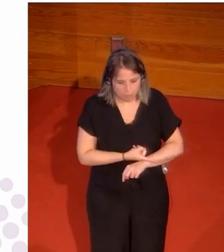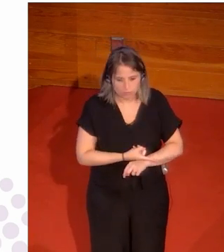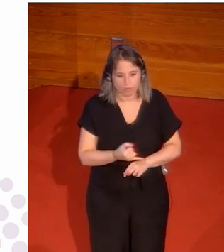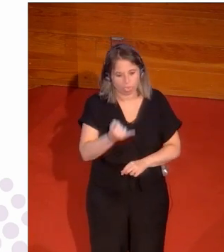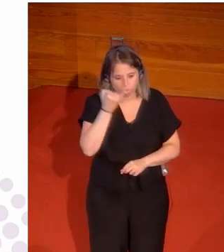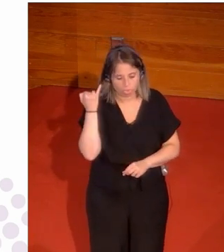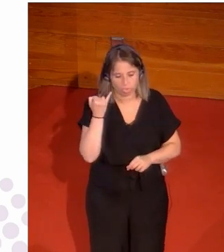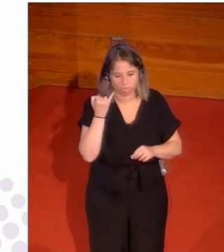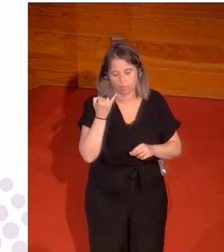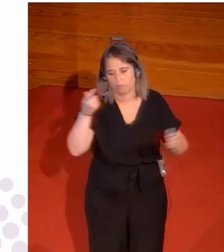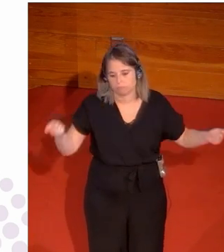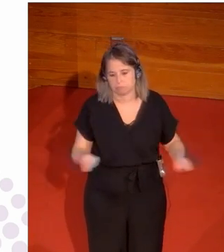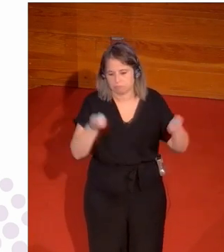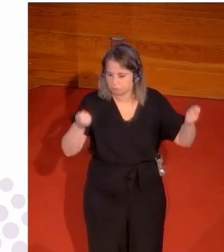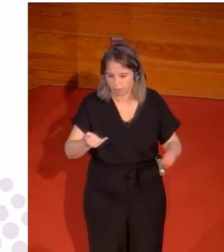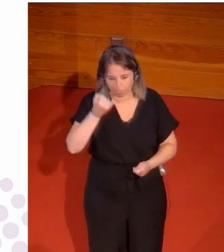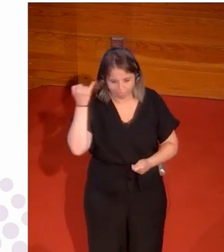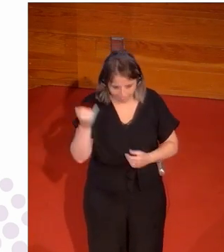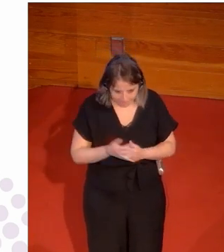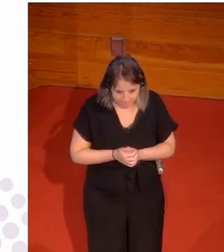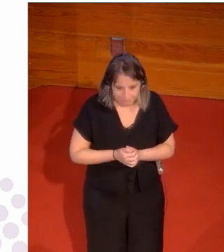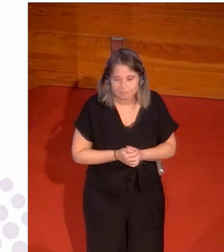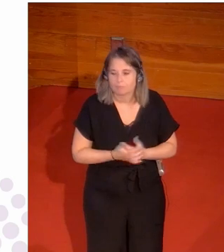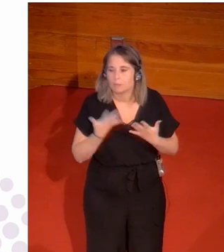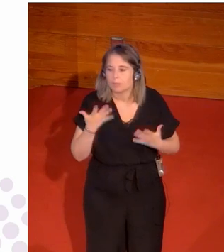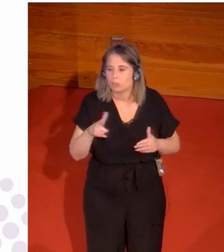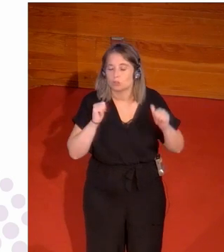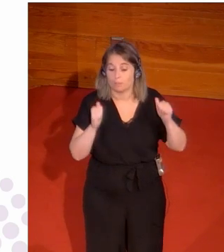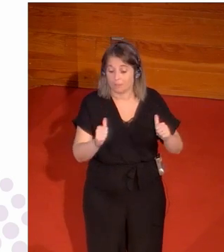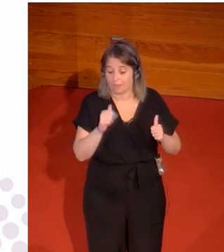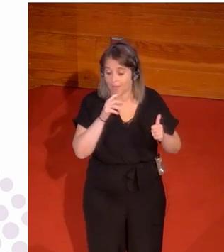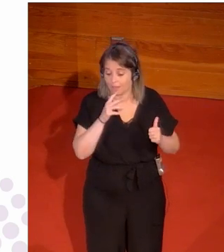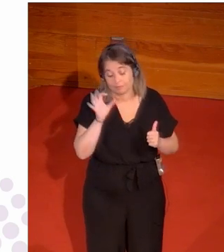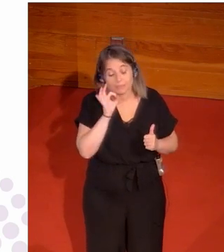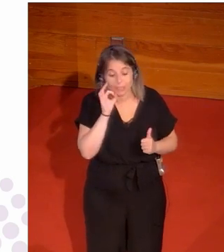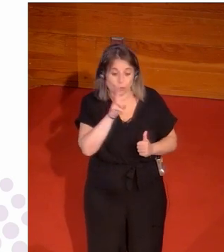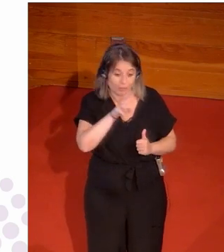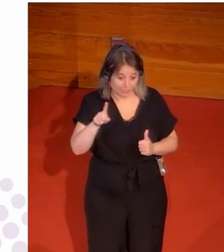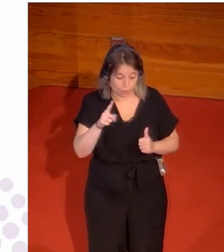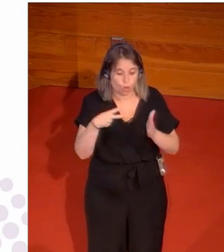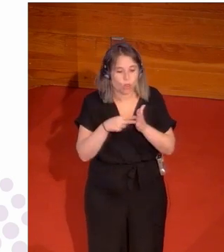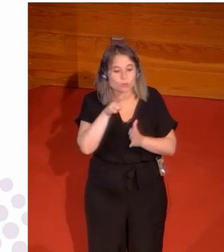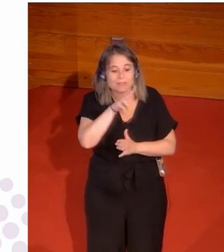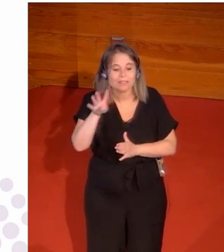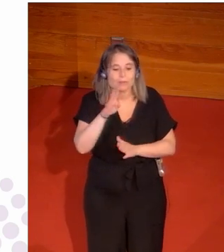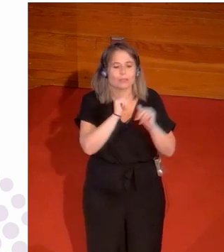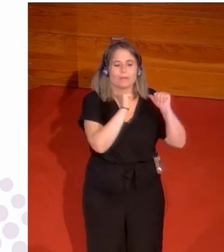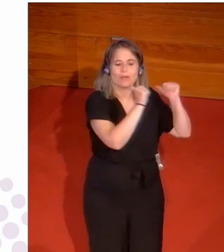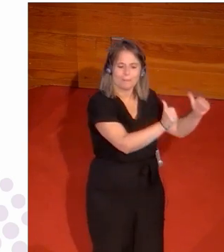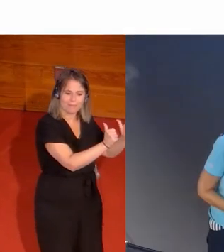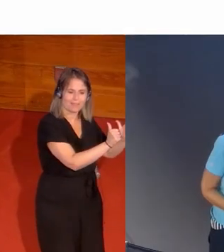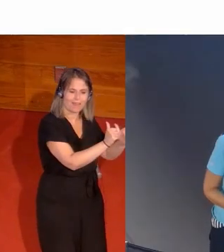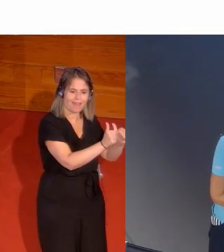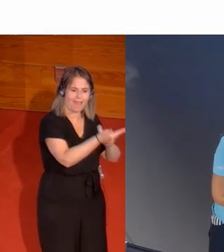invisibilidad en los medios de comunicación. Pero os voy a contar un poco de dónde parte esto, porque estamos en el siglo XXI, en 2024, pero esto arranca en la Grecia